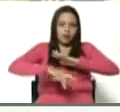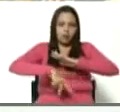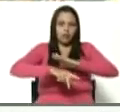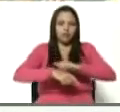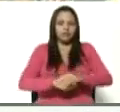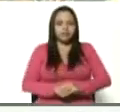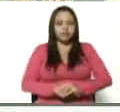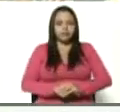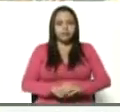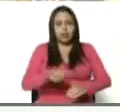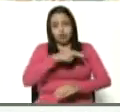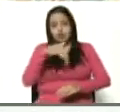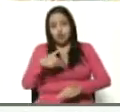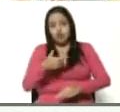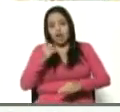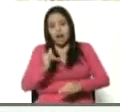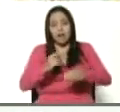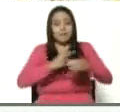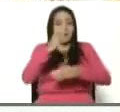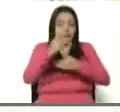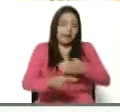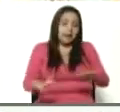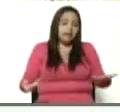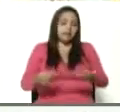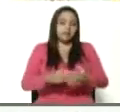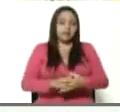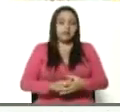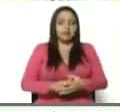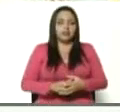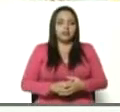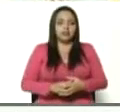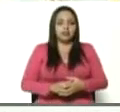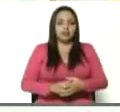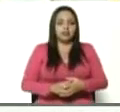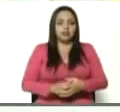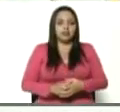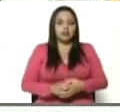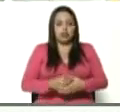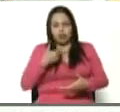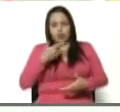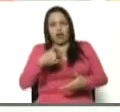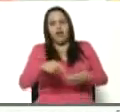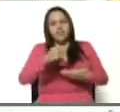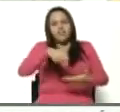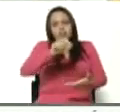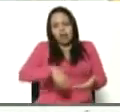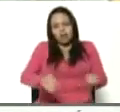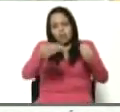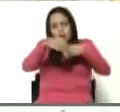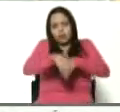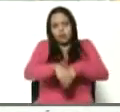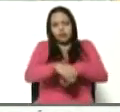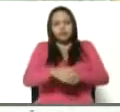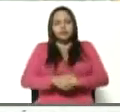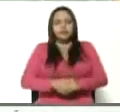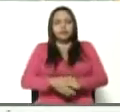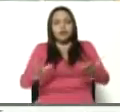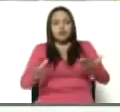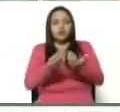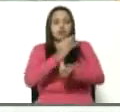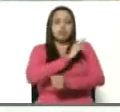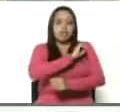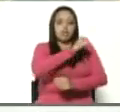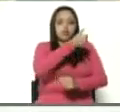Nosotros tenemos poderosos programas. Ahí aparezco firmando el acuerdo con el director